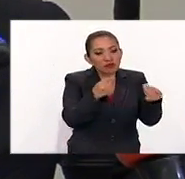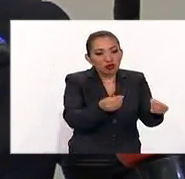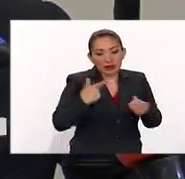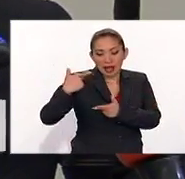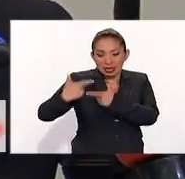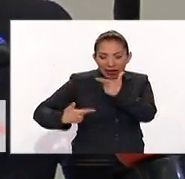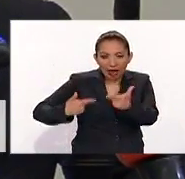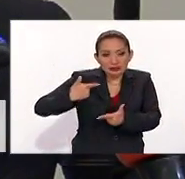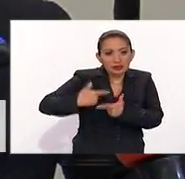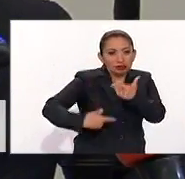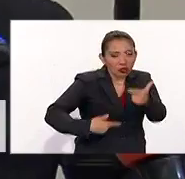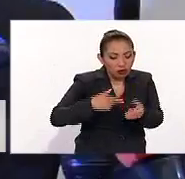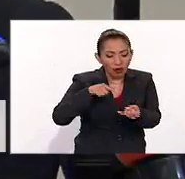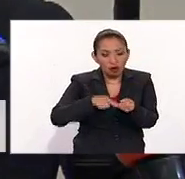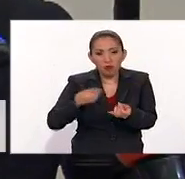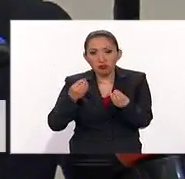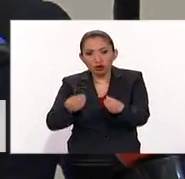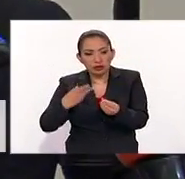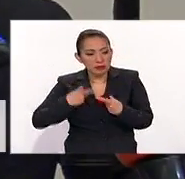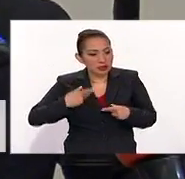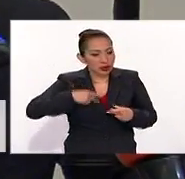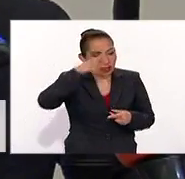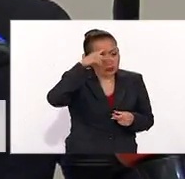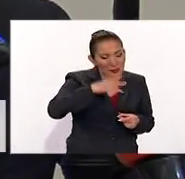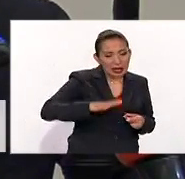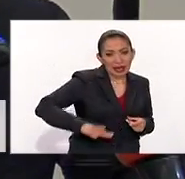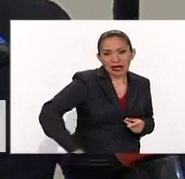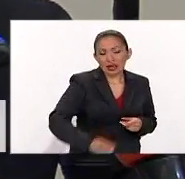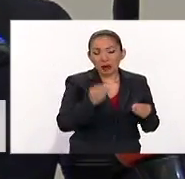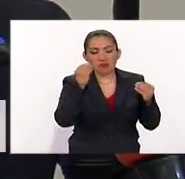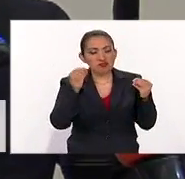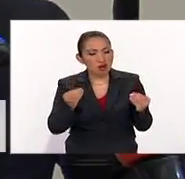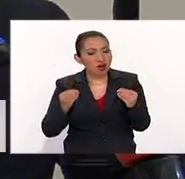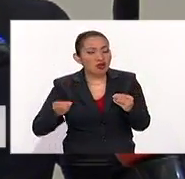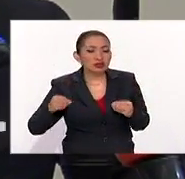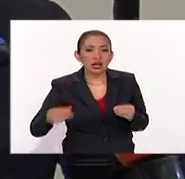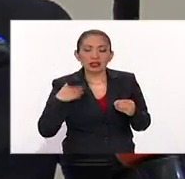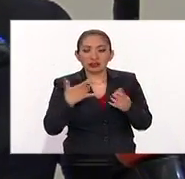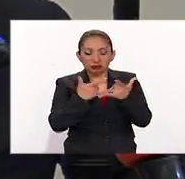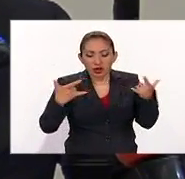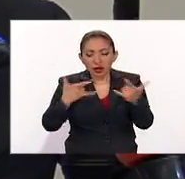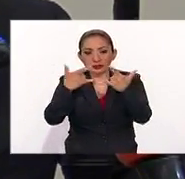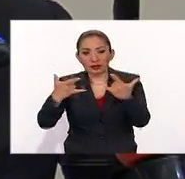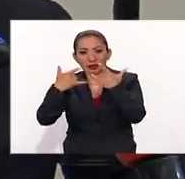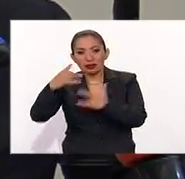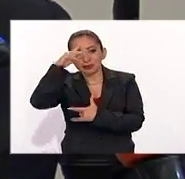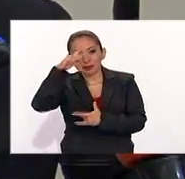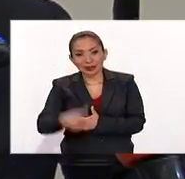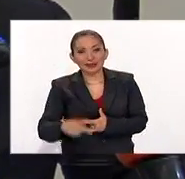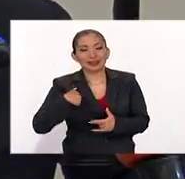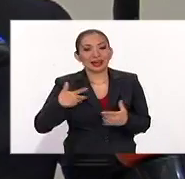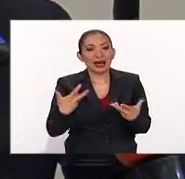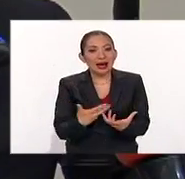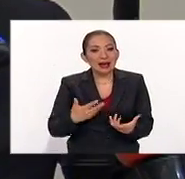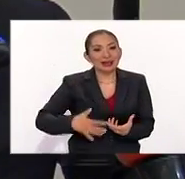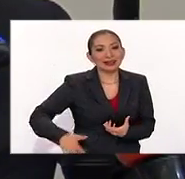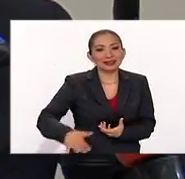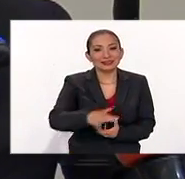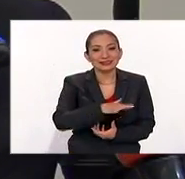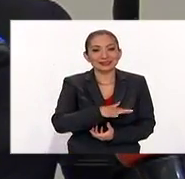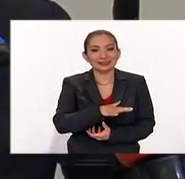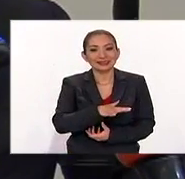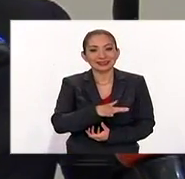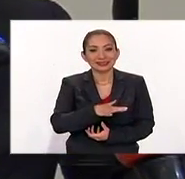generaciones, es la suma de muchos Méxicos, es la suma de muchos momentos del país que han creado estas